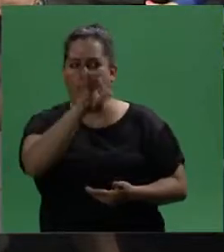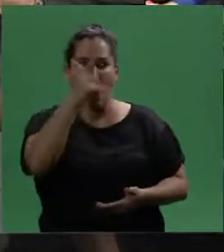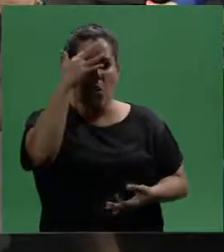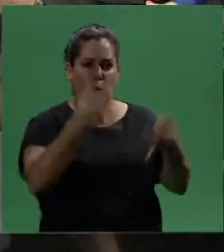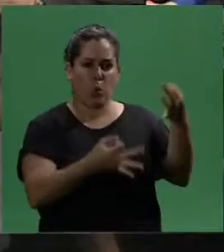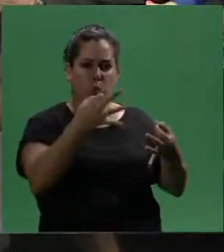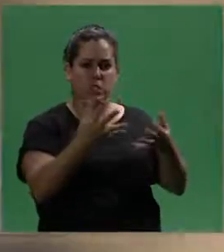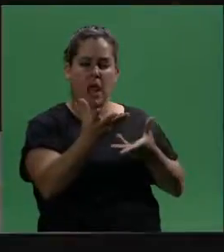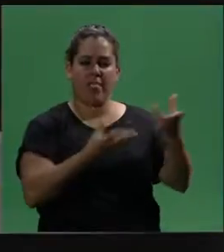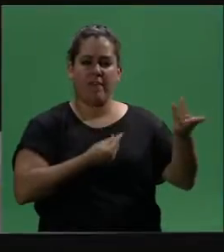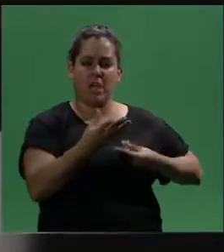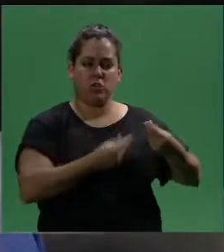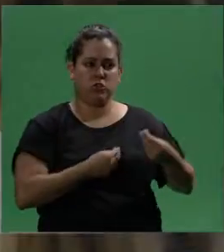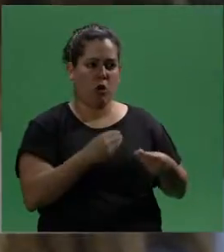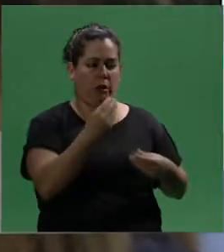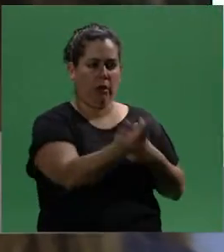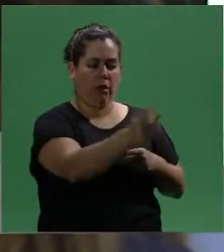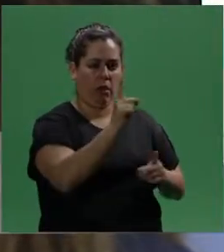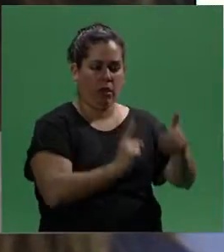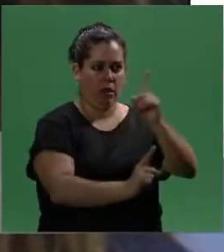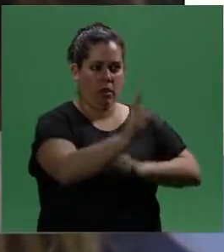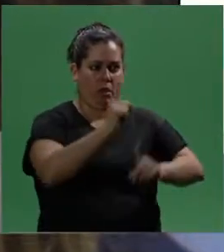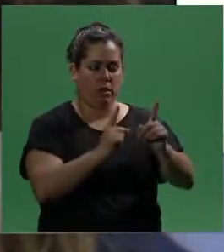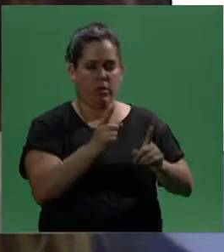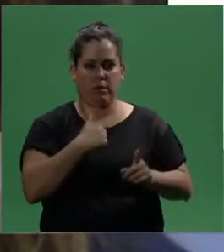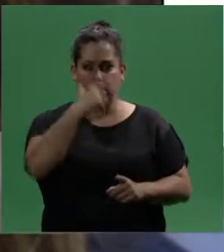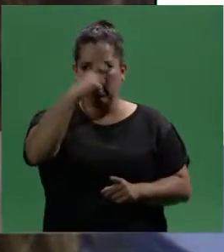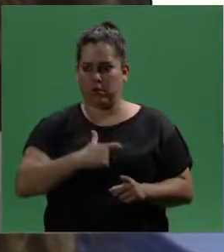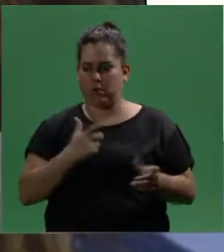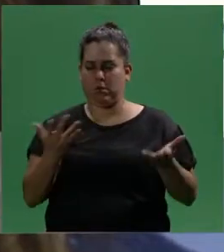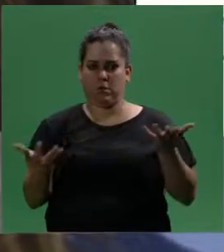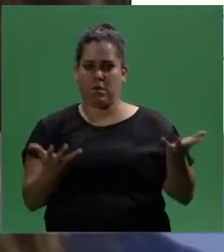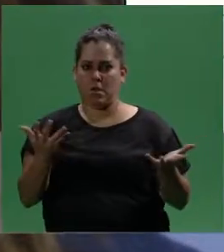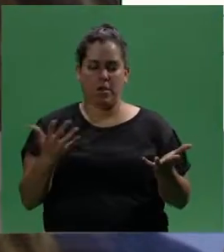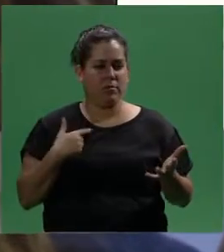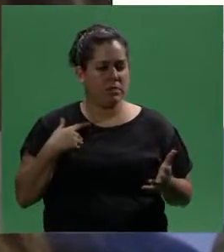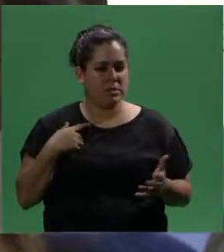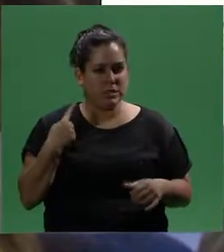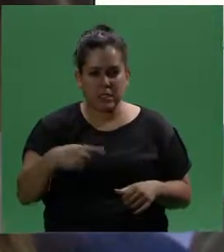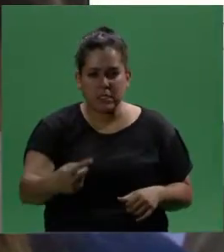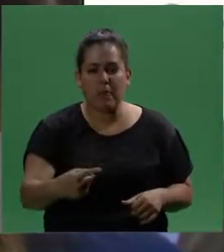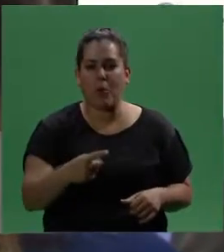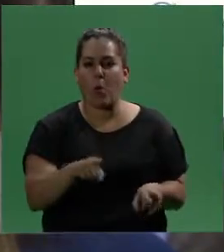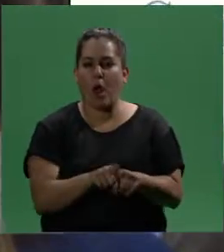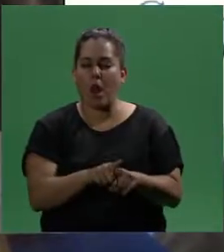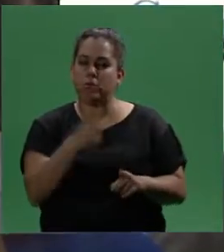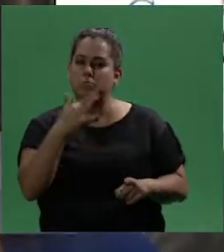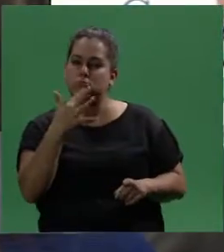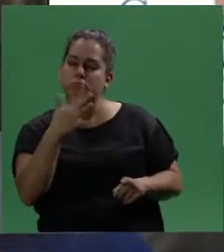justicia a través de los defensores que empiezan a intervenir en nombre de la persona con discapacidad, no siempre